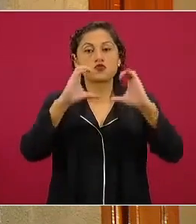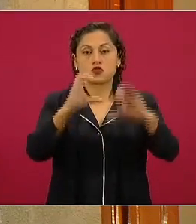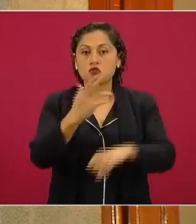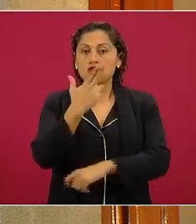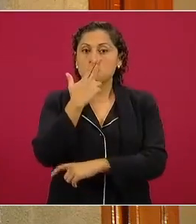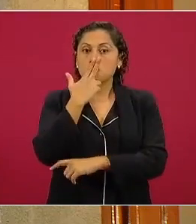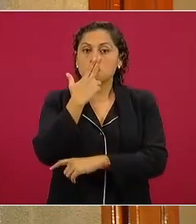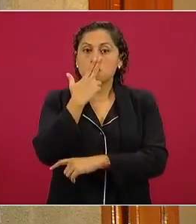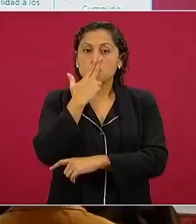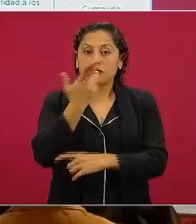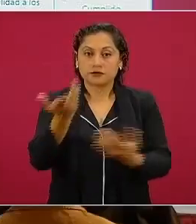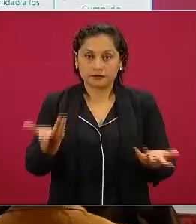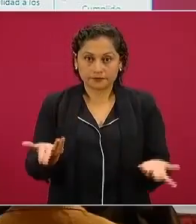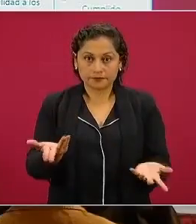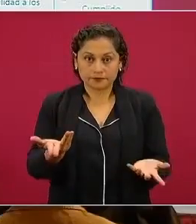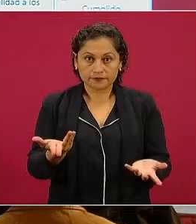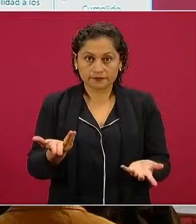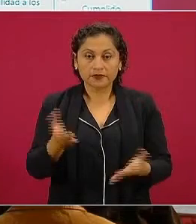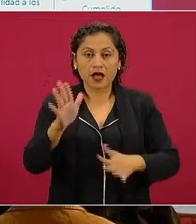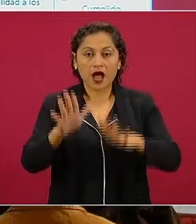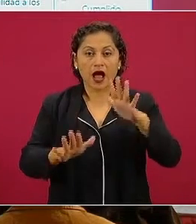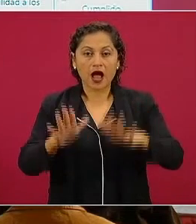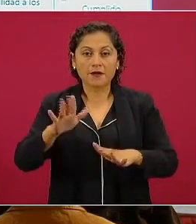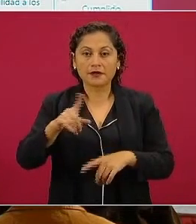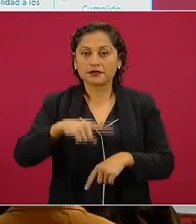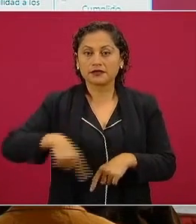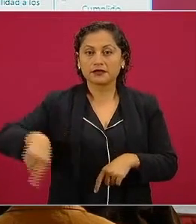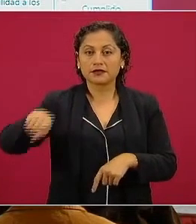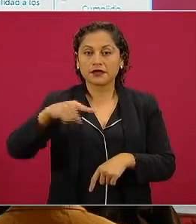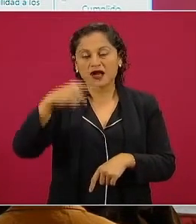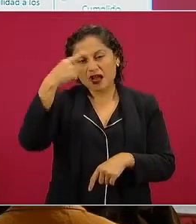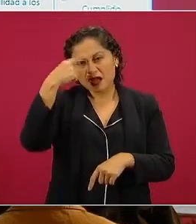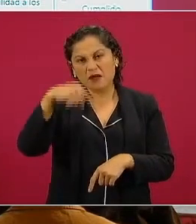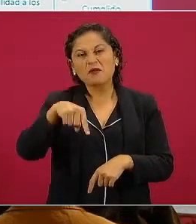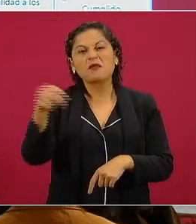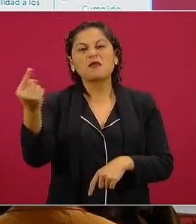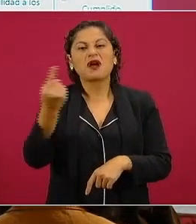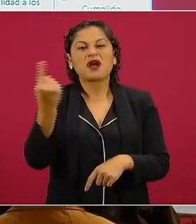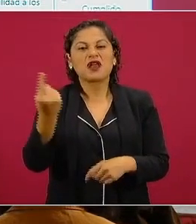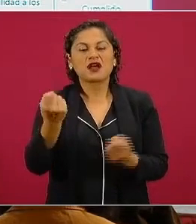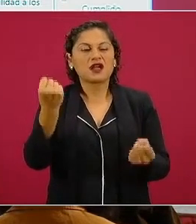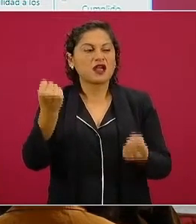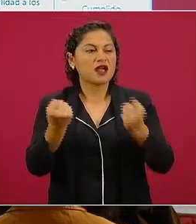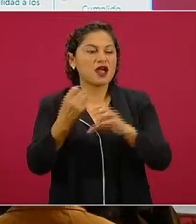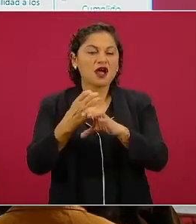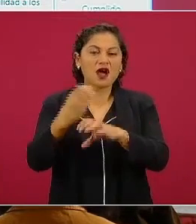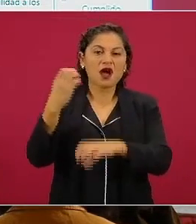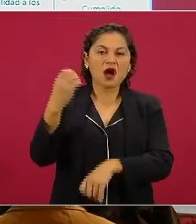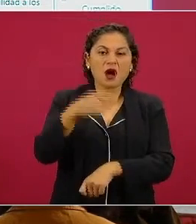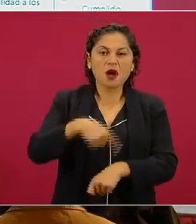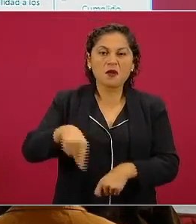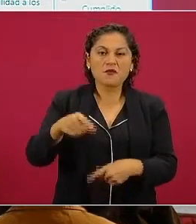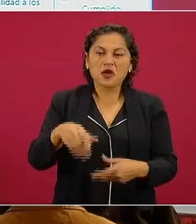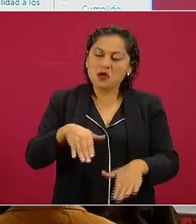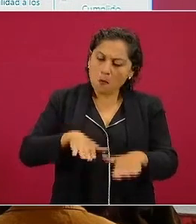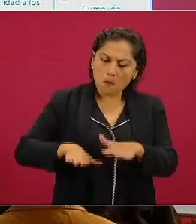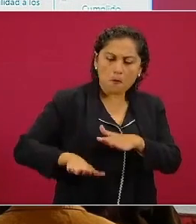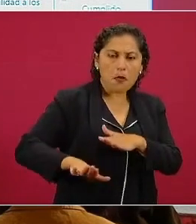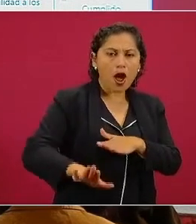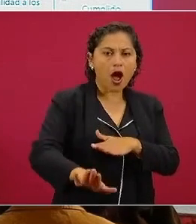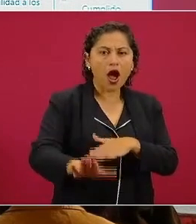despacio si hay baches si la camioneta no es tuya el carro no es tuyo métele